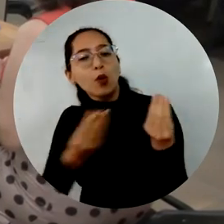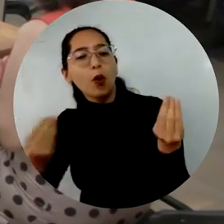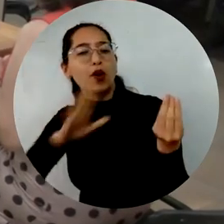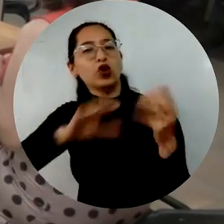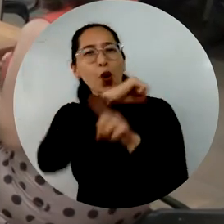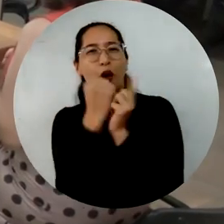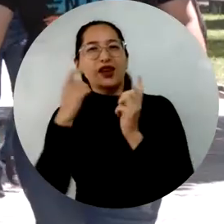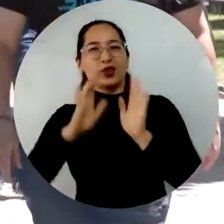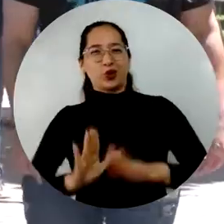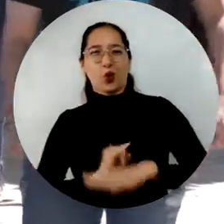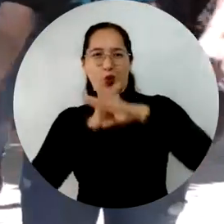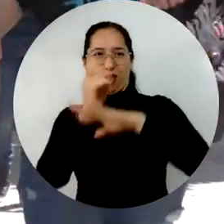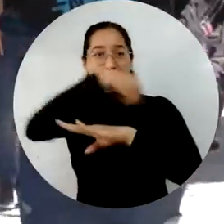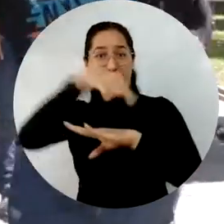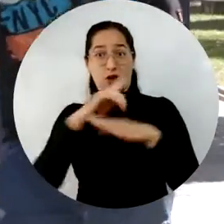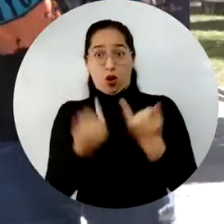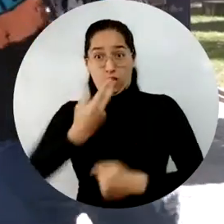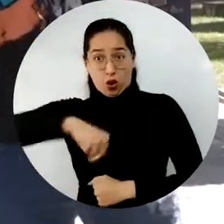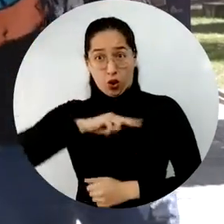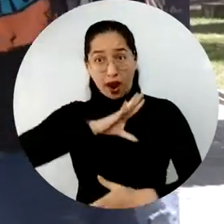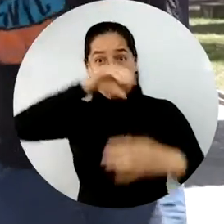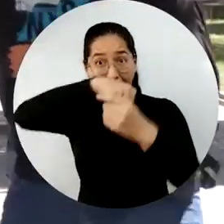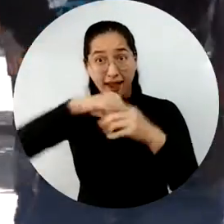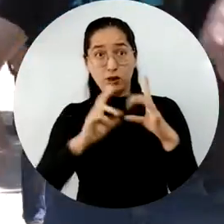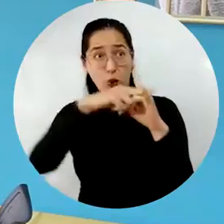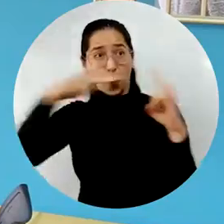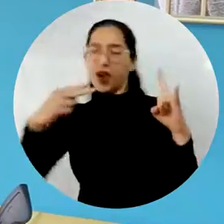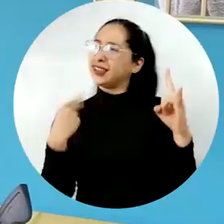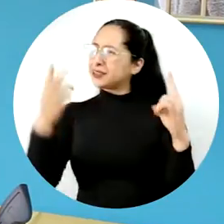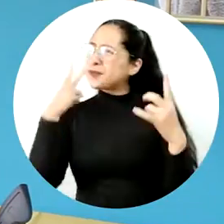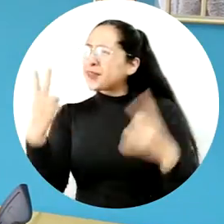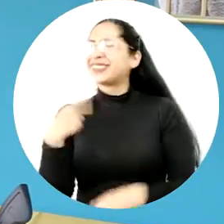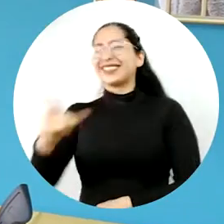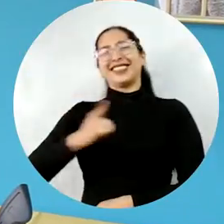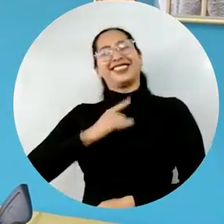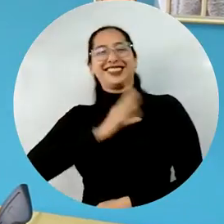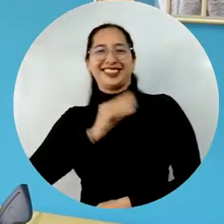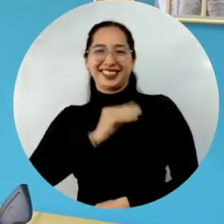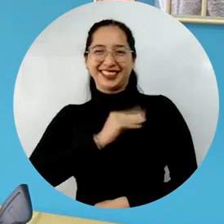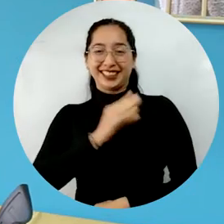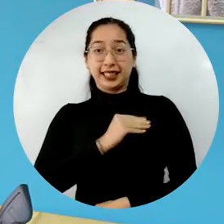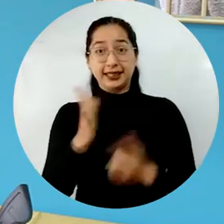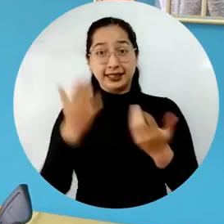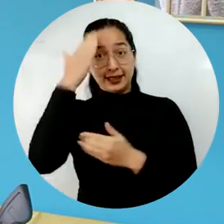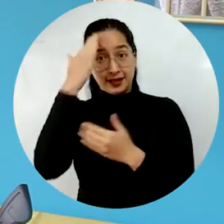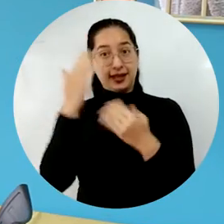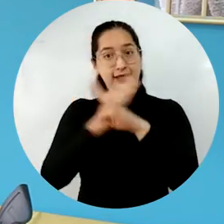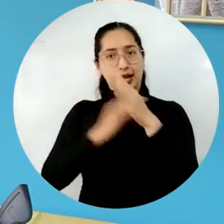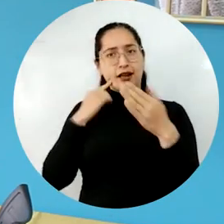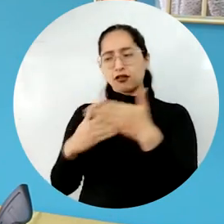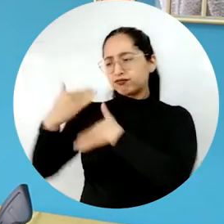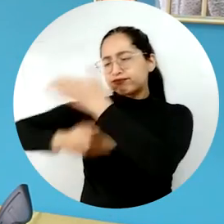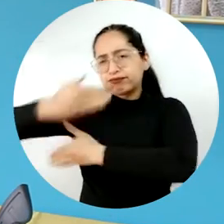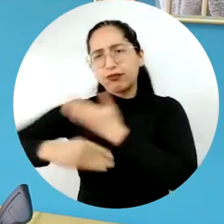la institución. Todos los que hacemos parte de la comunidad hoy nos encontramos felices. No es más que el resultado del buen trabajo